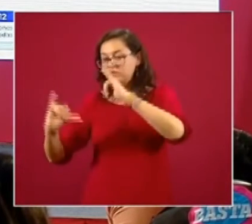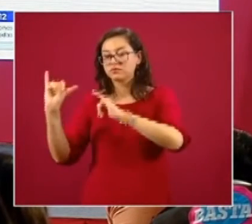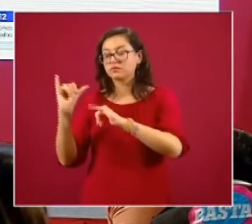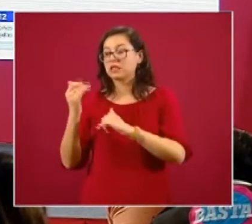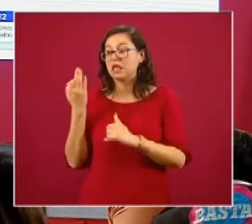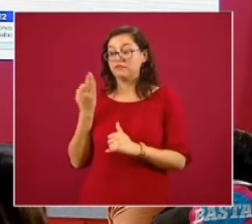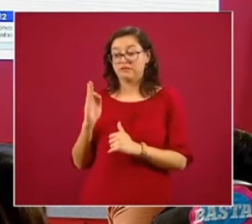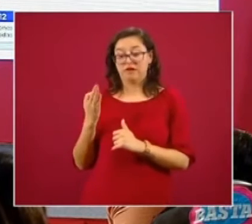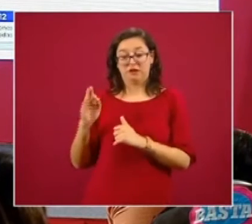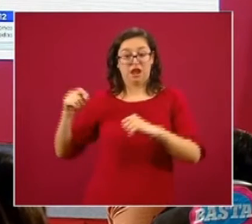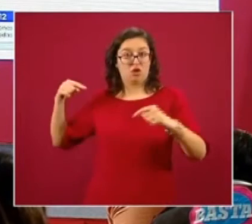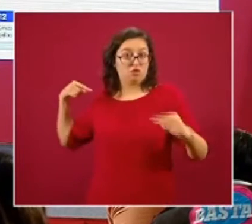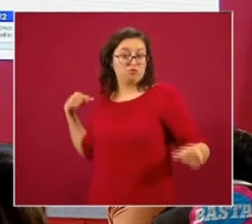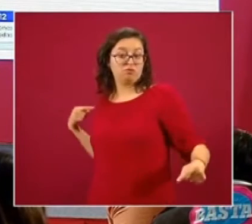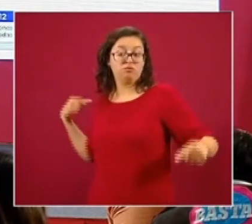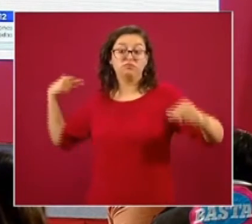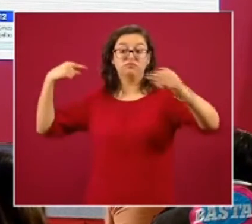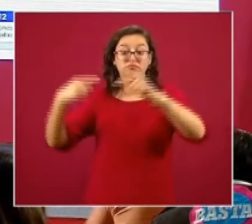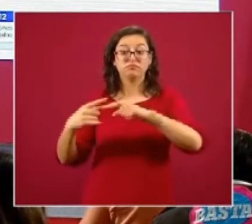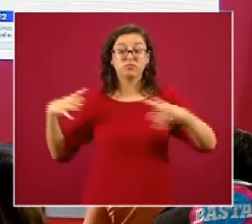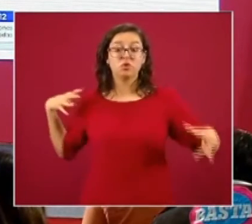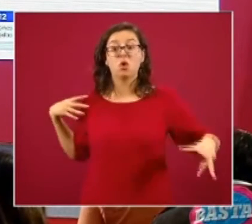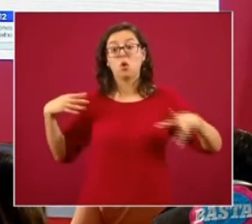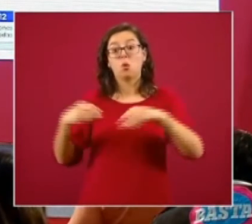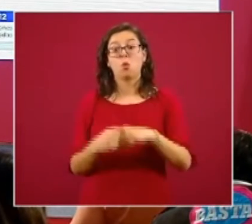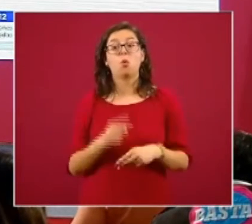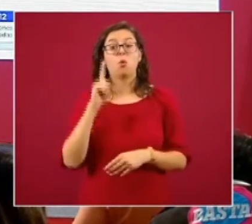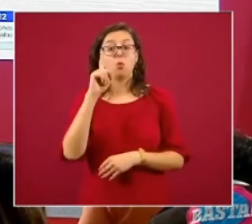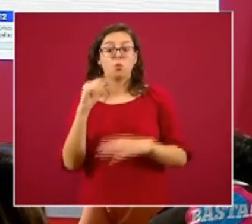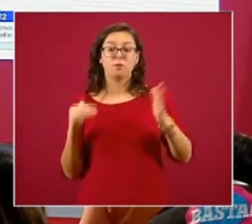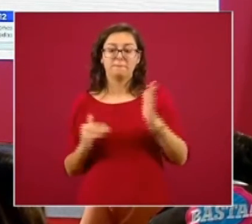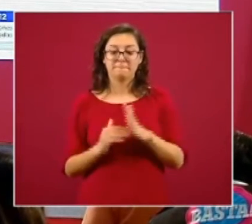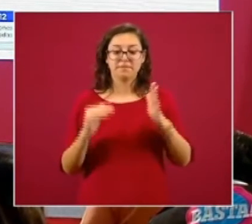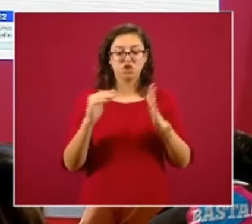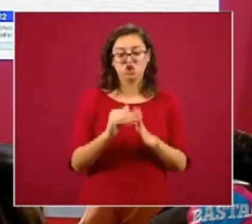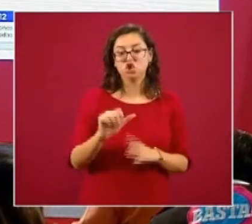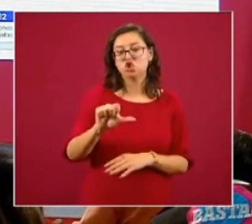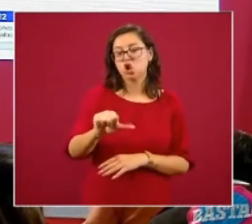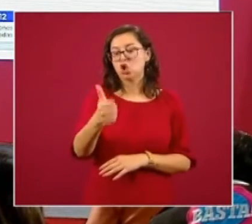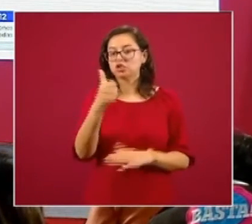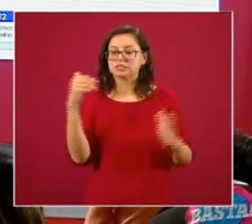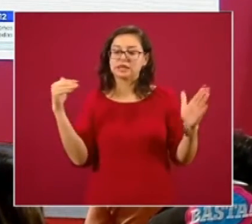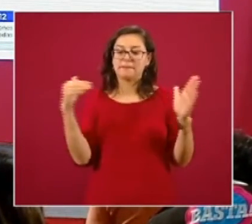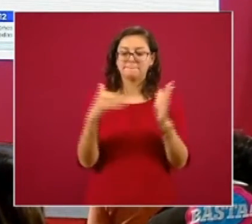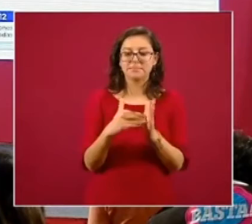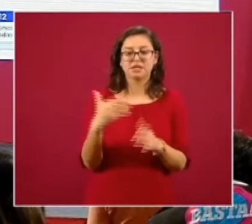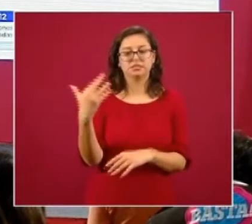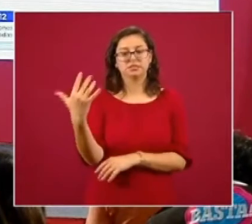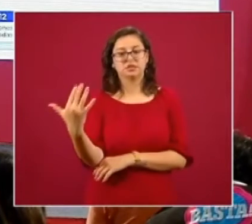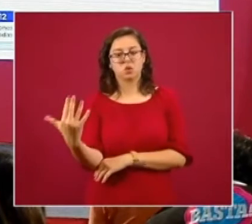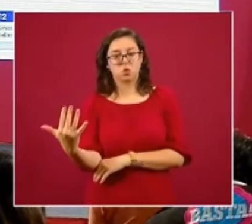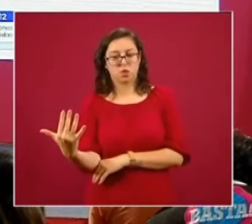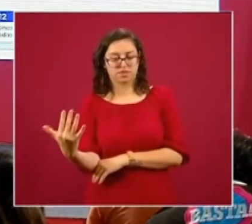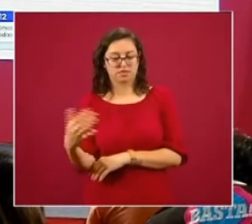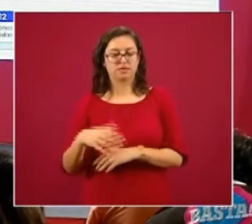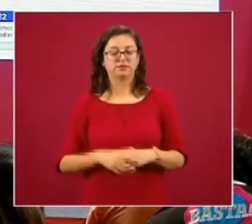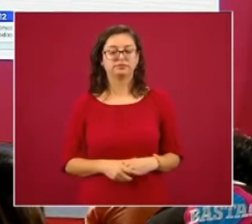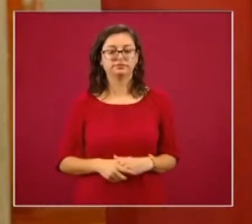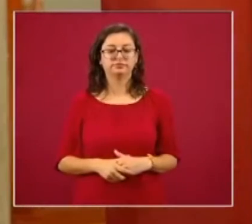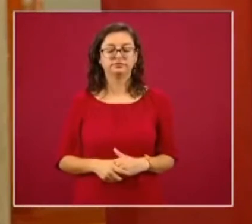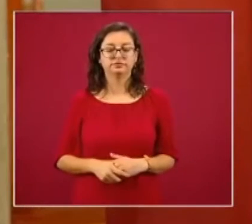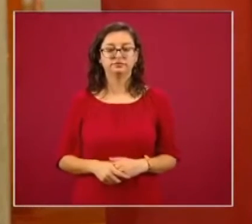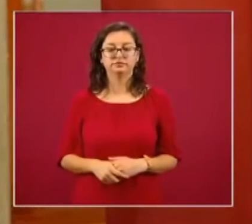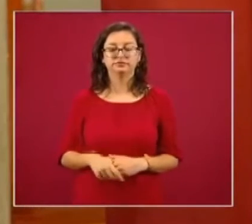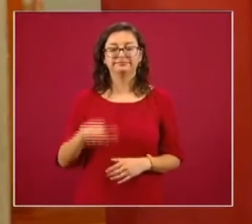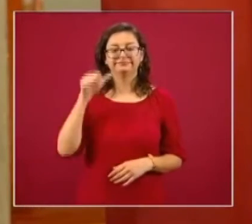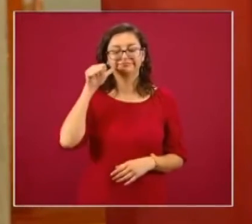hasta el día de hoy. Hoy representan un millón once mil cincuenta. Ayer comentábamos que habíamos superado el día de